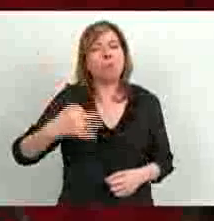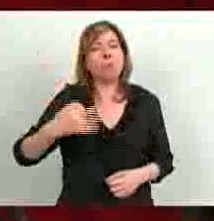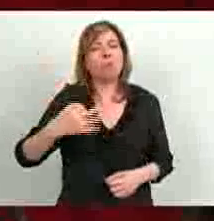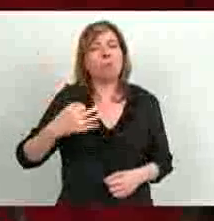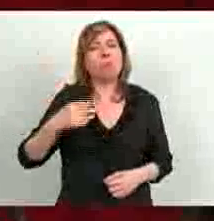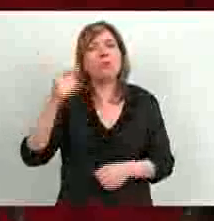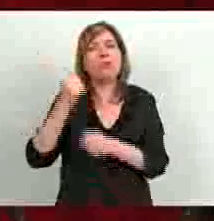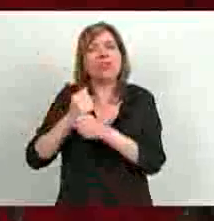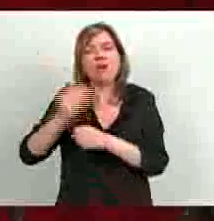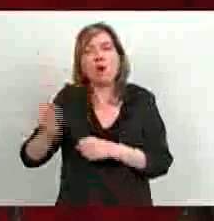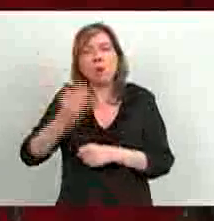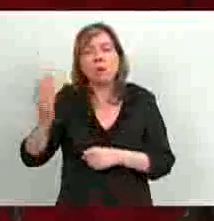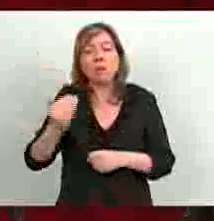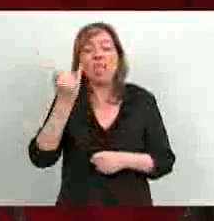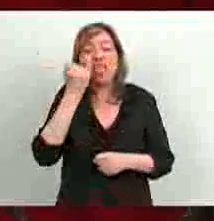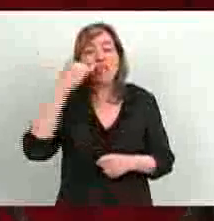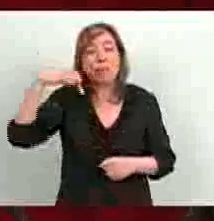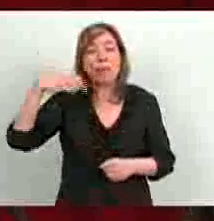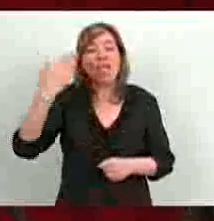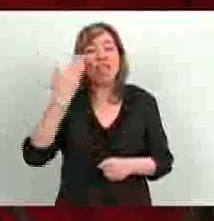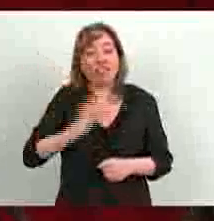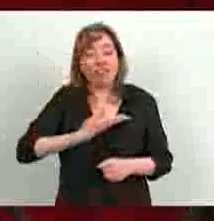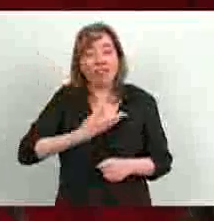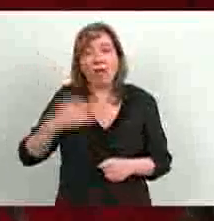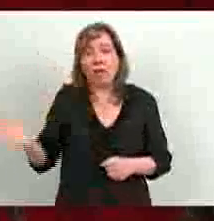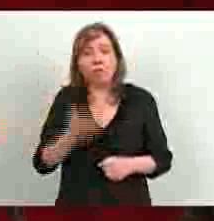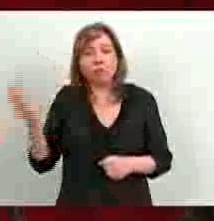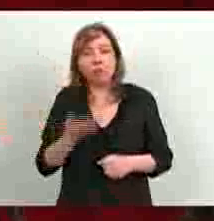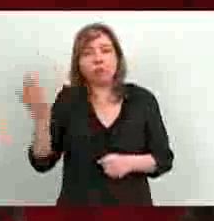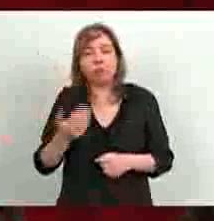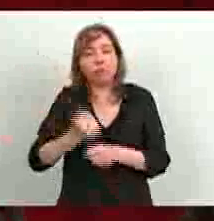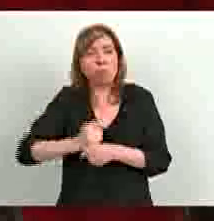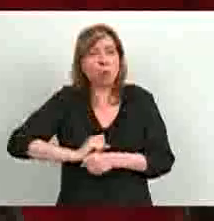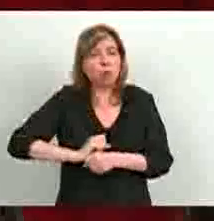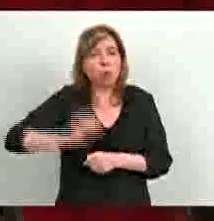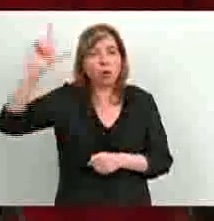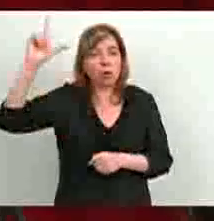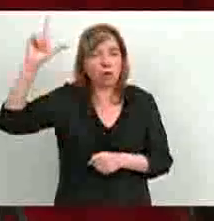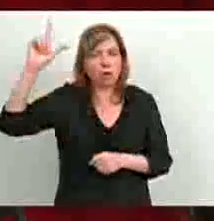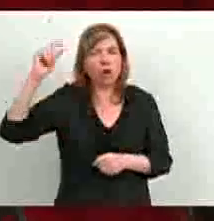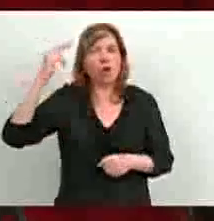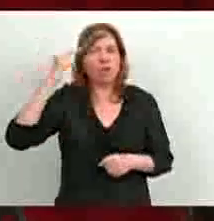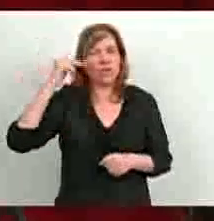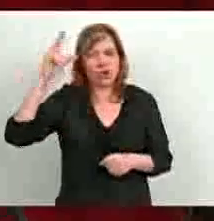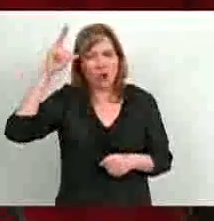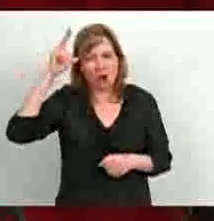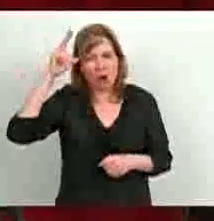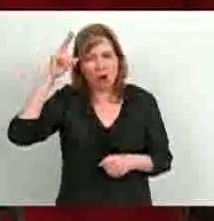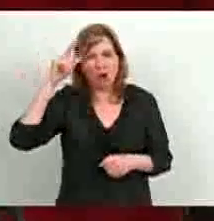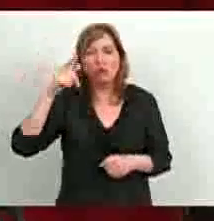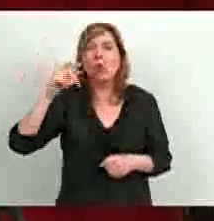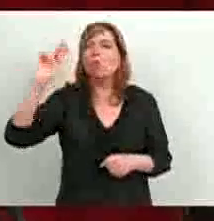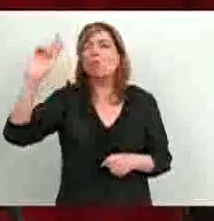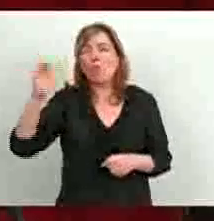producción que llevó a YPF a la producción más alta en 1998. Él falleció, nunca se supo